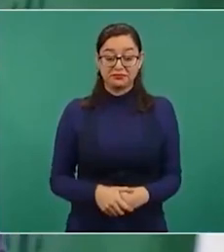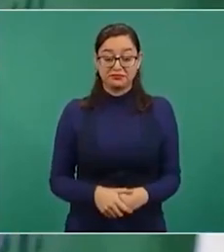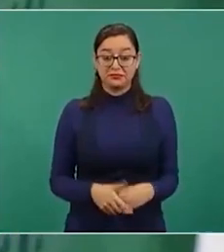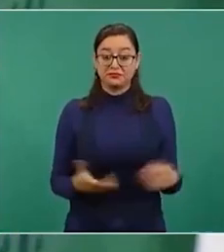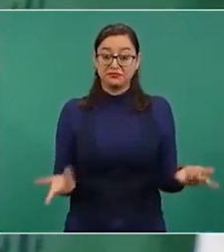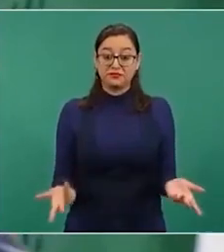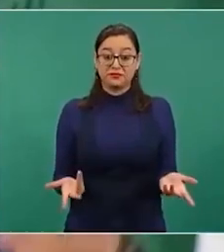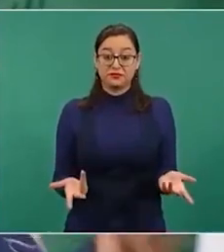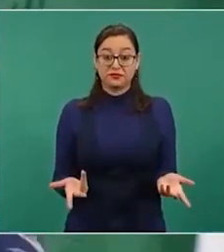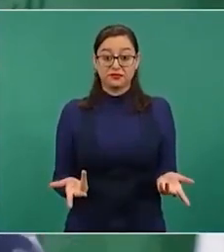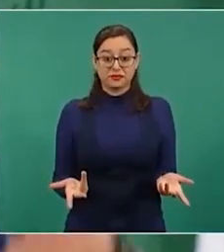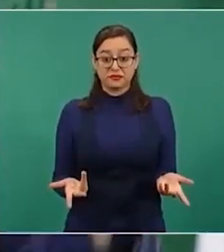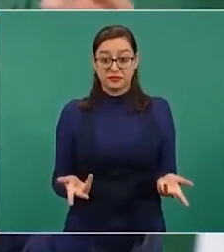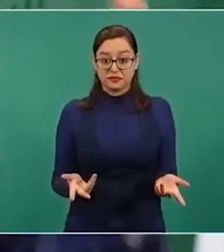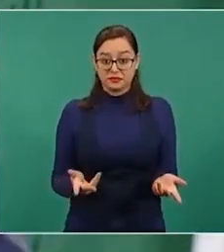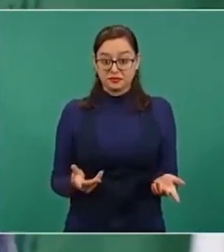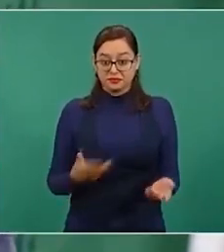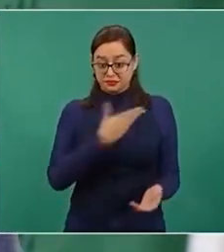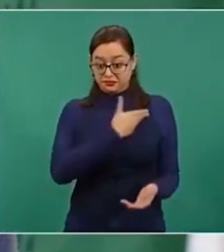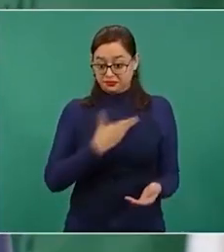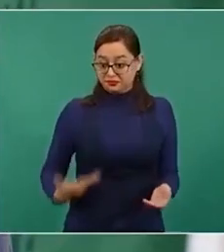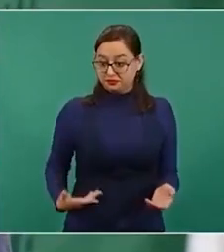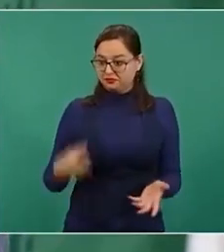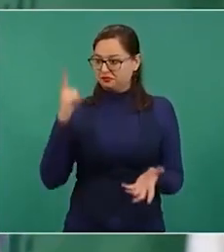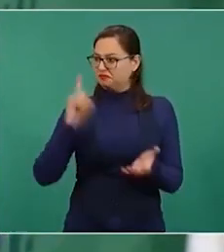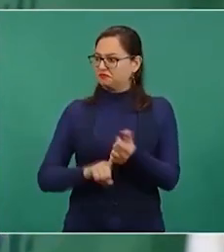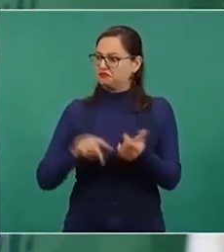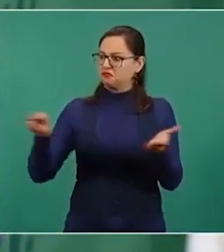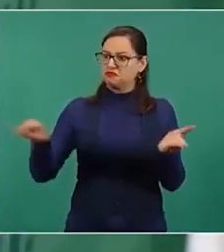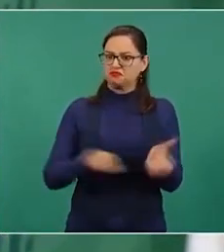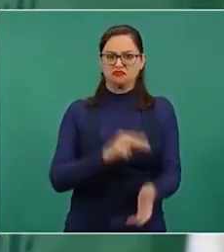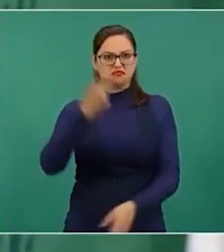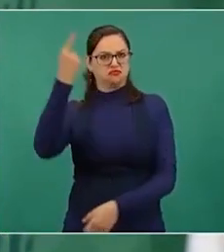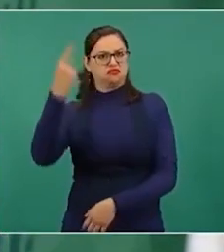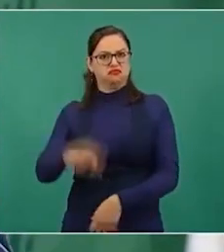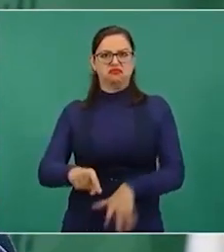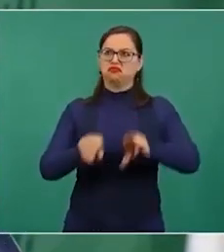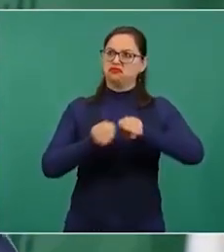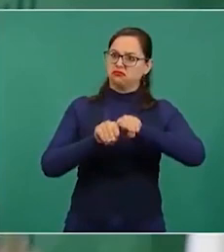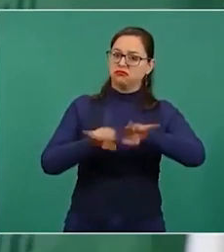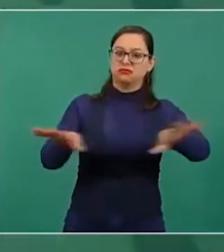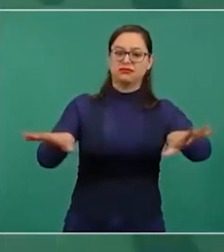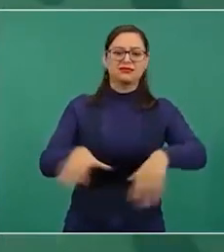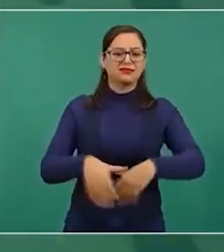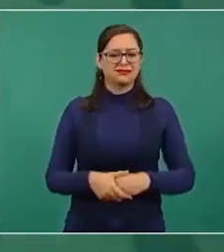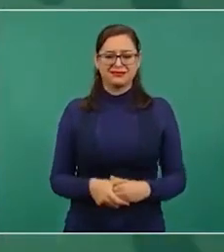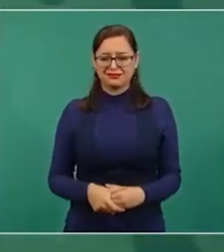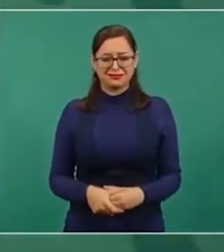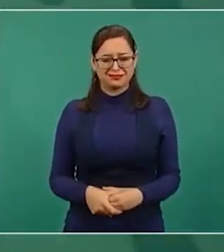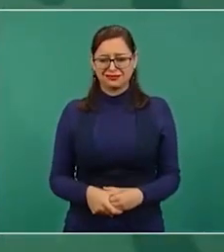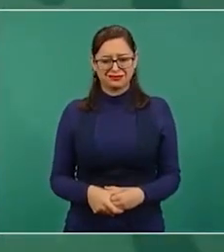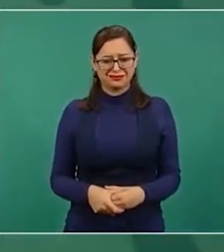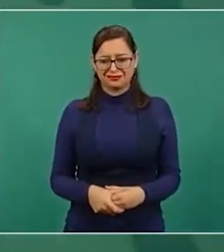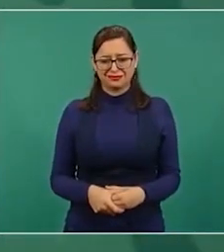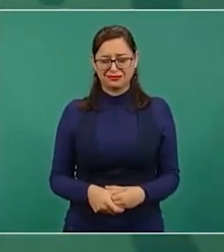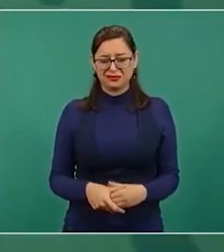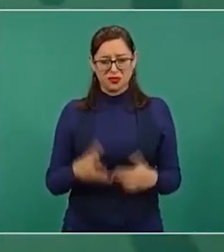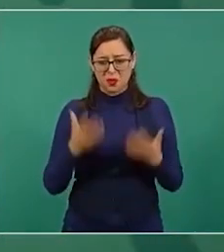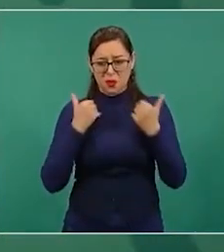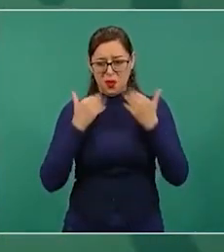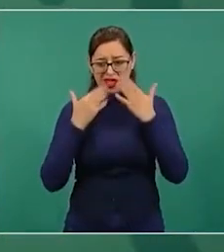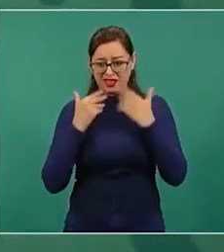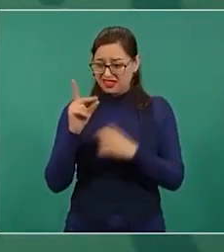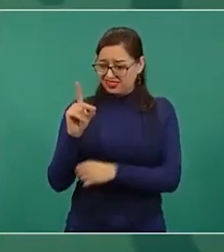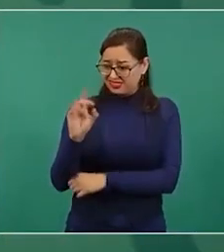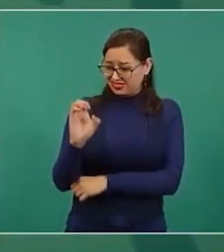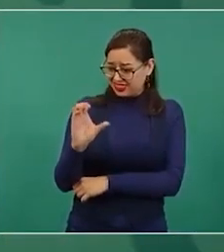decreto es un acuerdo interno para facilitar y que podamos